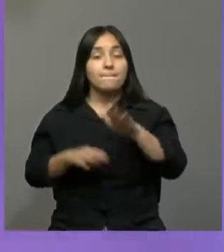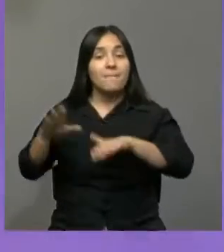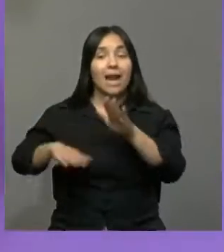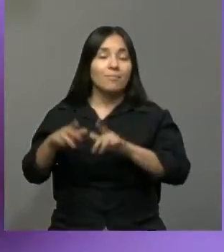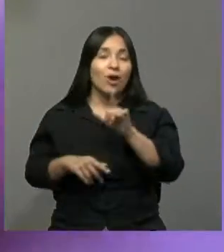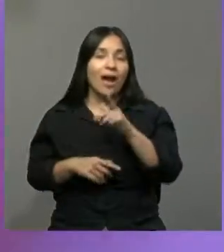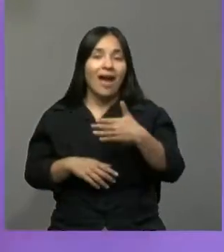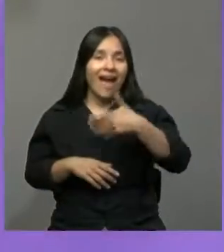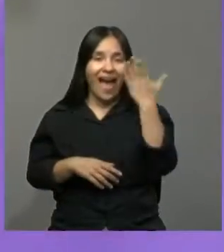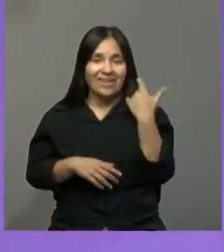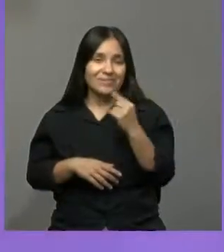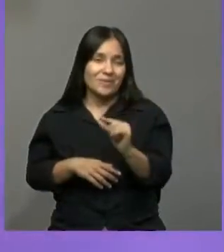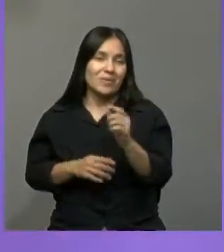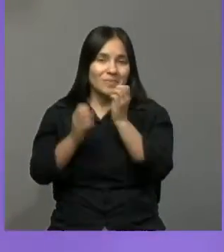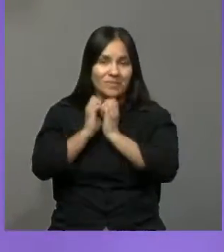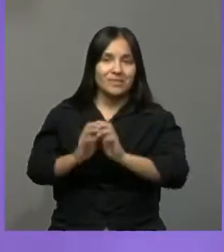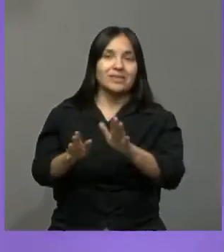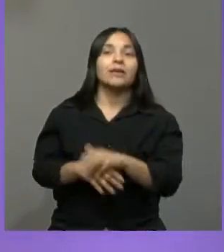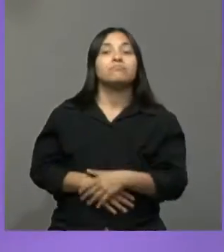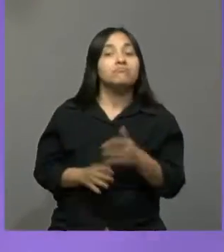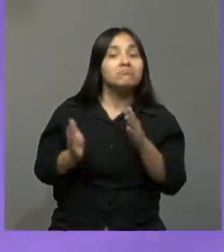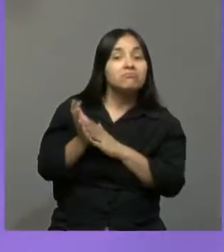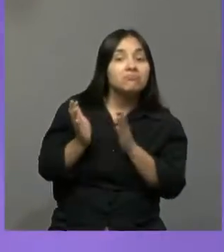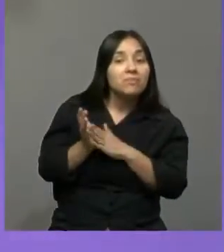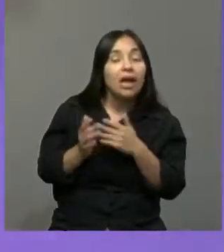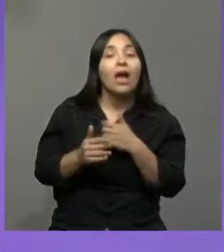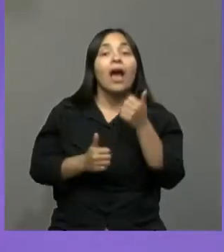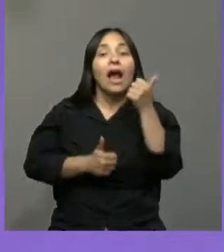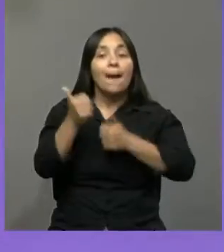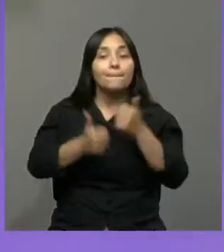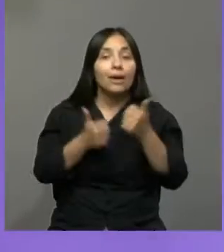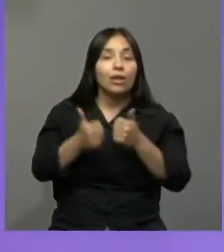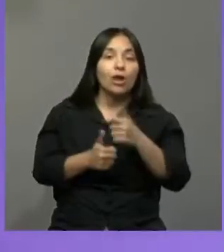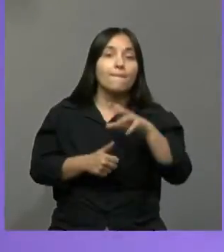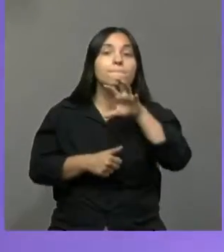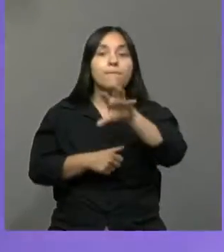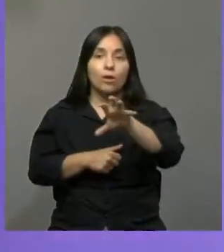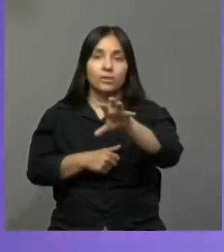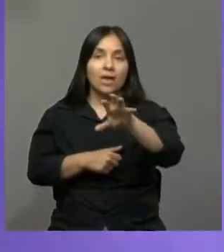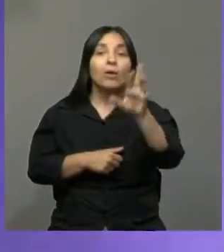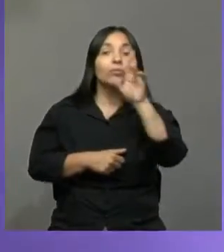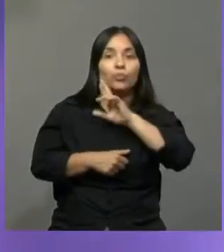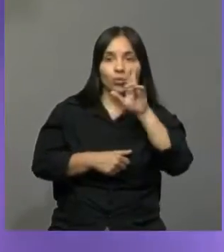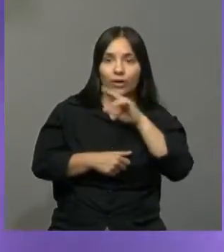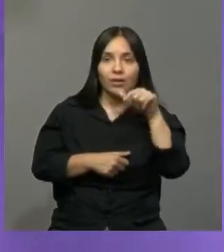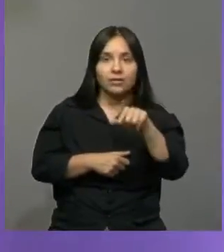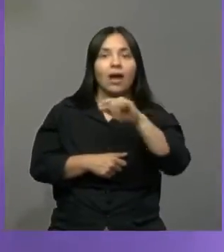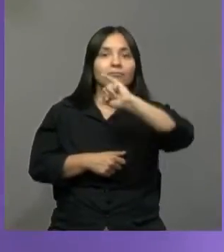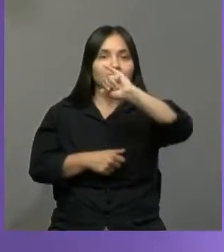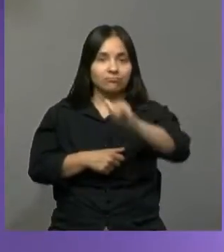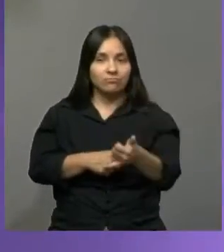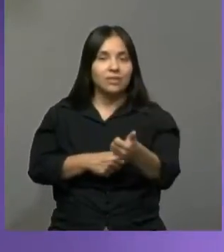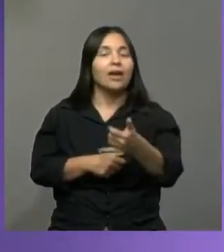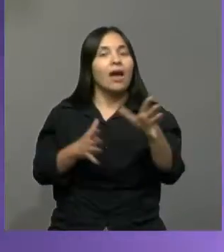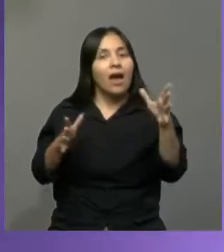Entonces, me atreví y fui al campeonato provincial de Malambo femenino. Y ahí me decidí como